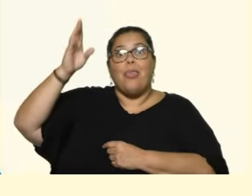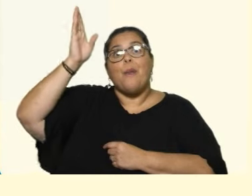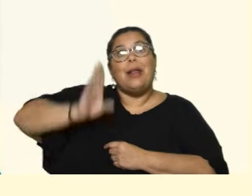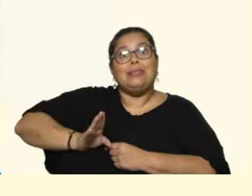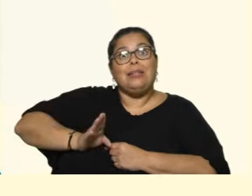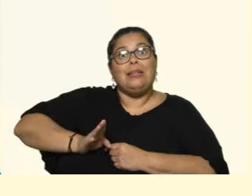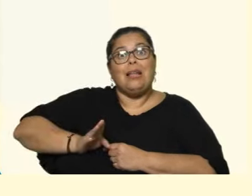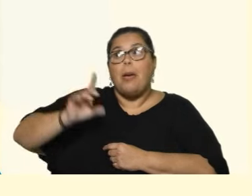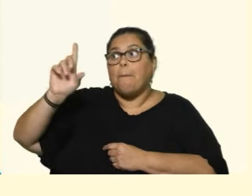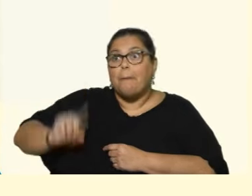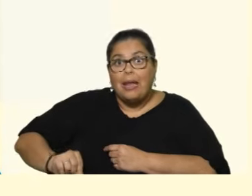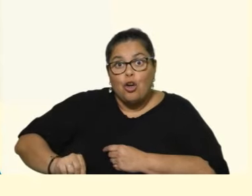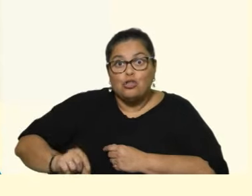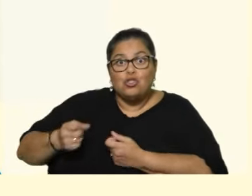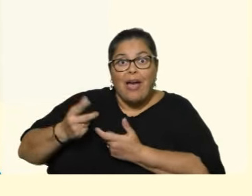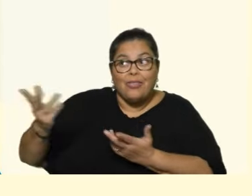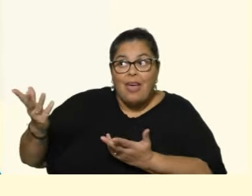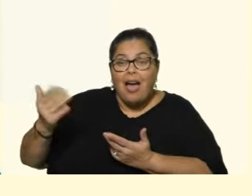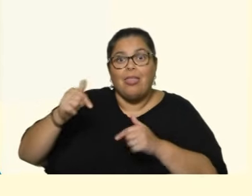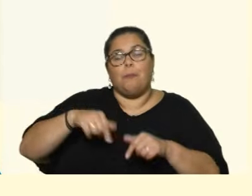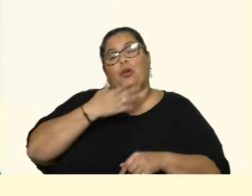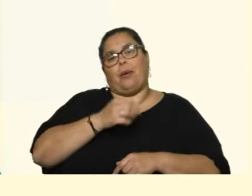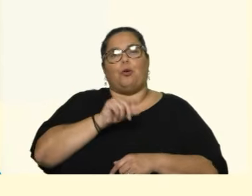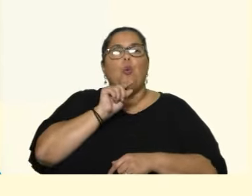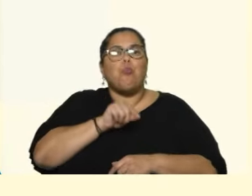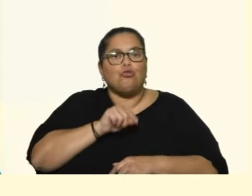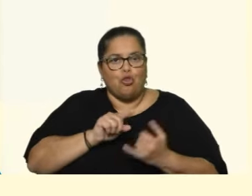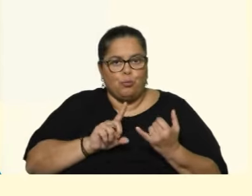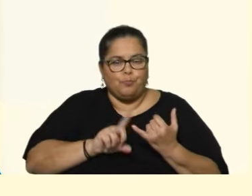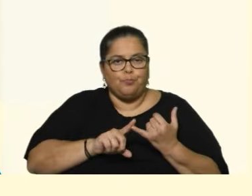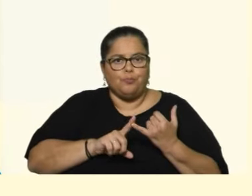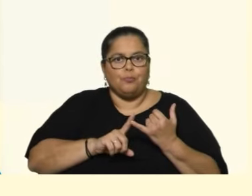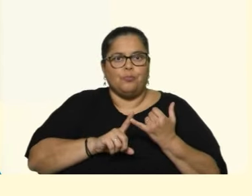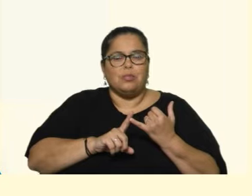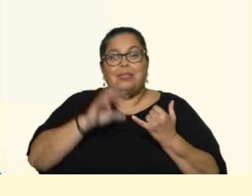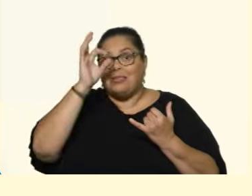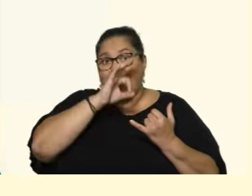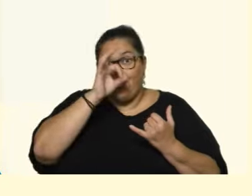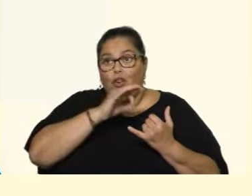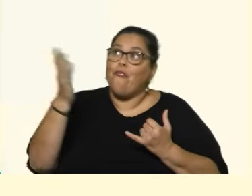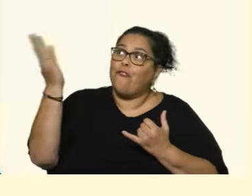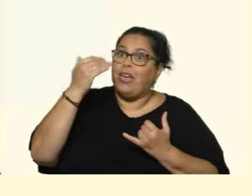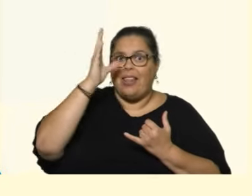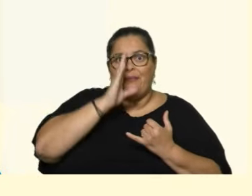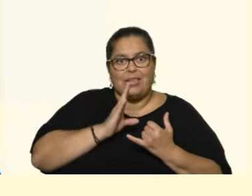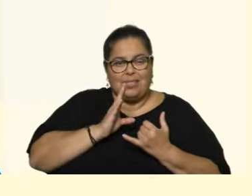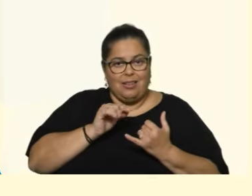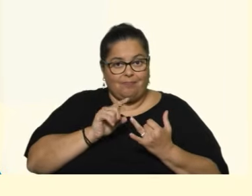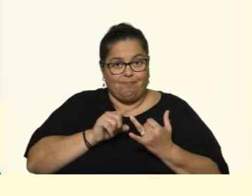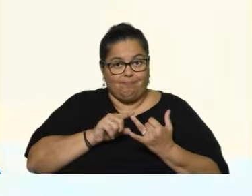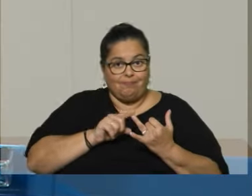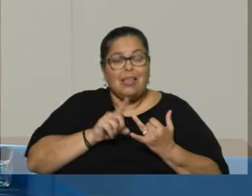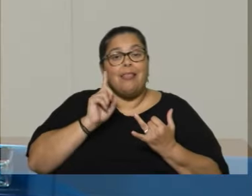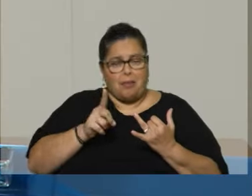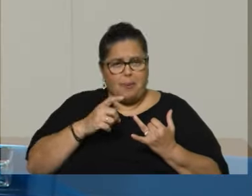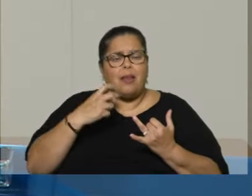preparémonos para que un precio al alza. Pensemos en los pollos. Pensemos, por ejemplo, en el cerdo brasileño que consumimos acá. También